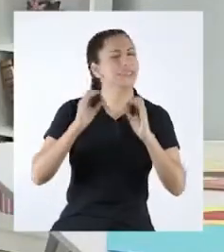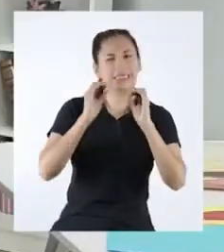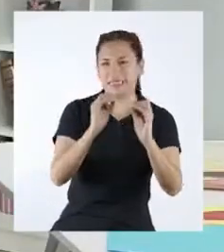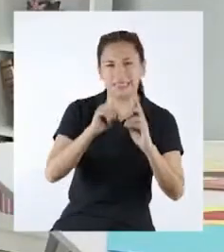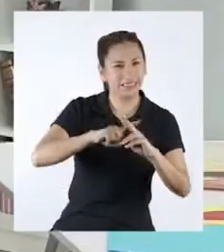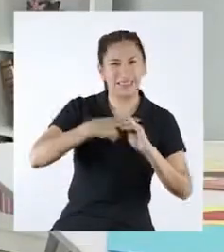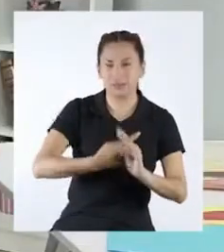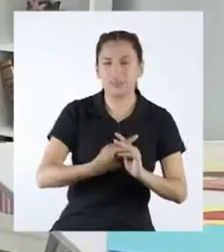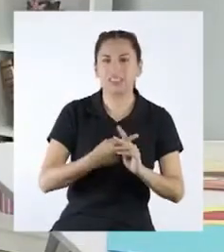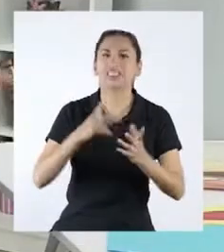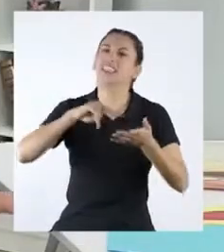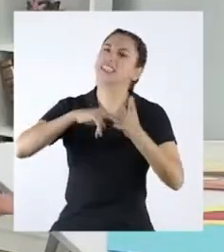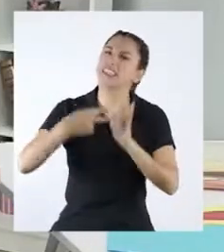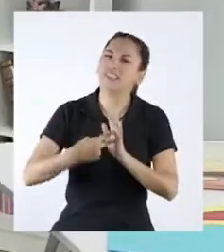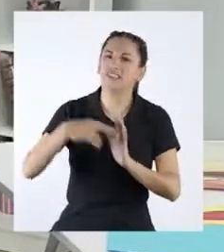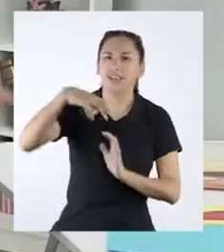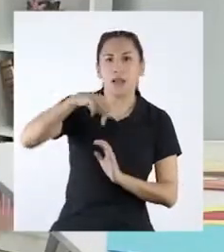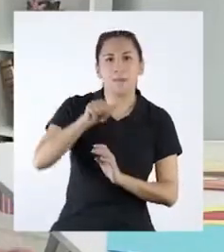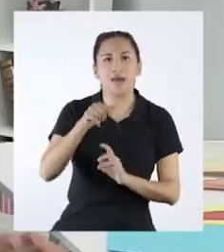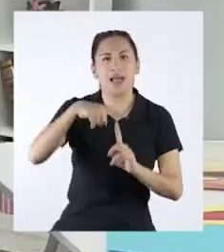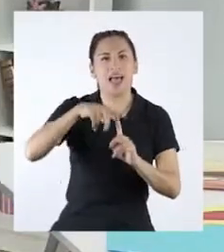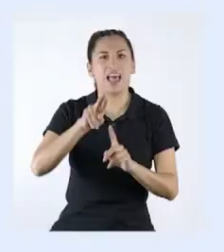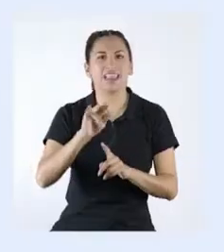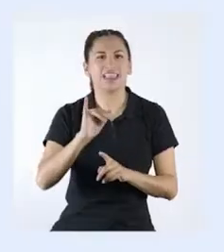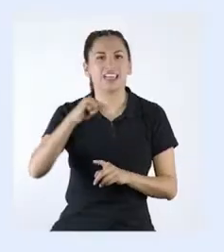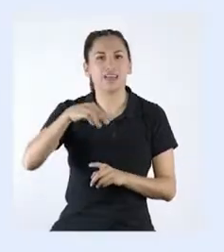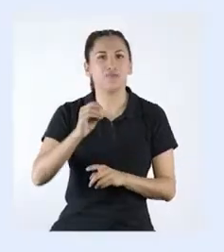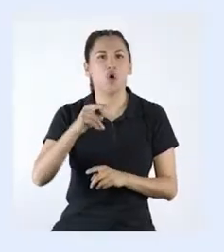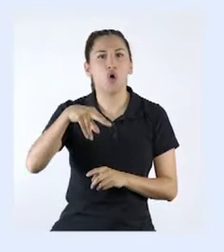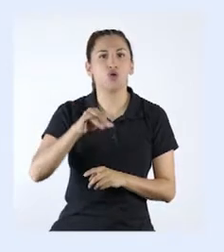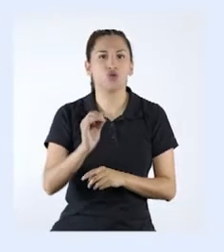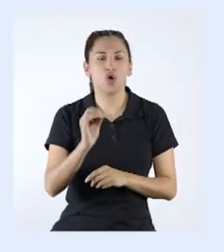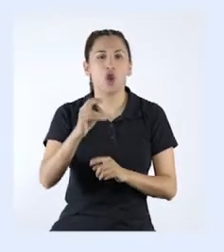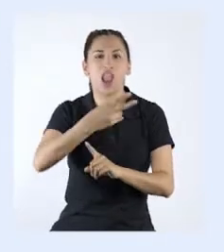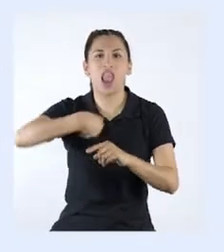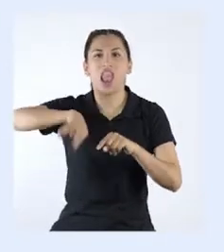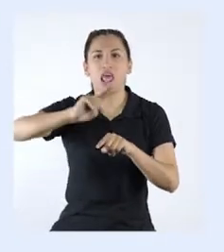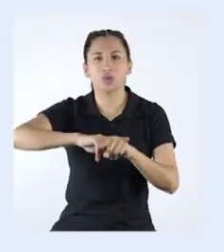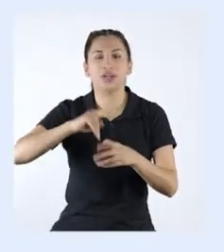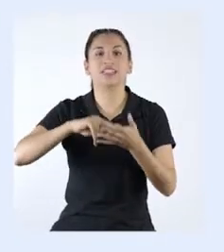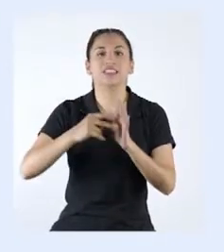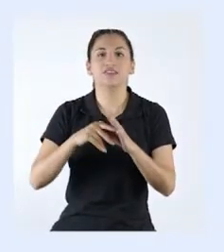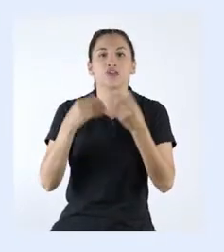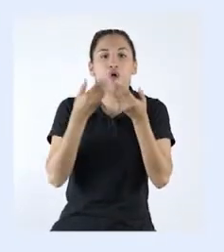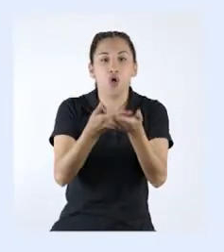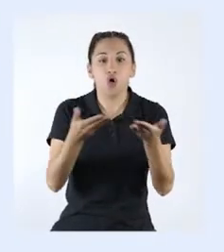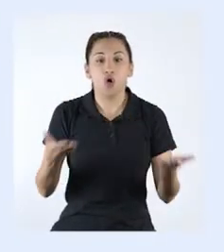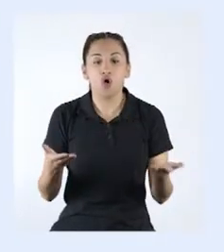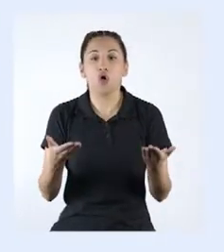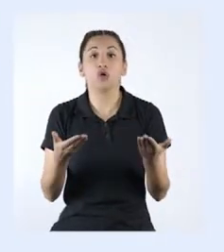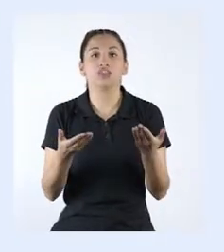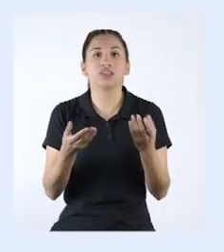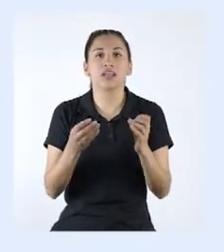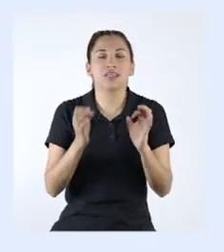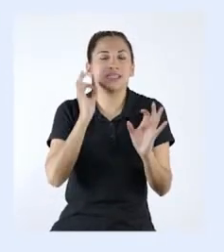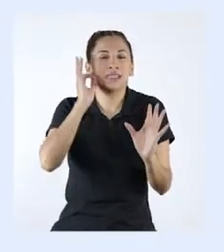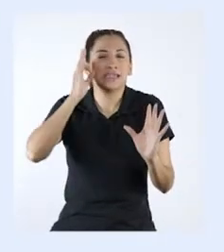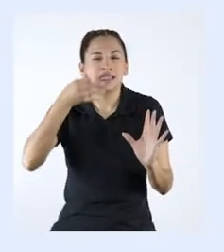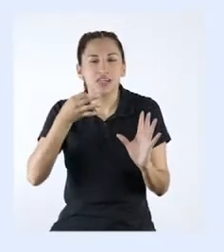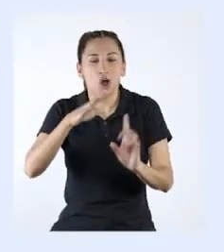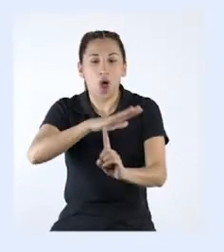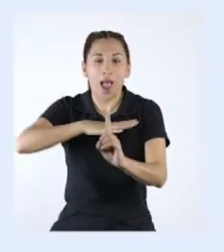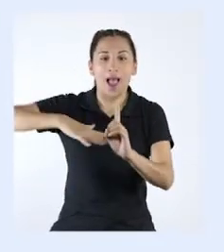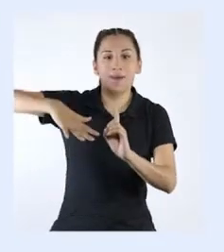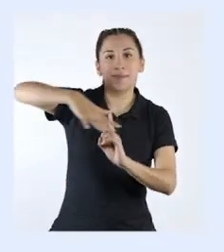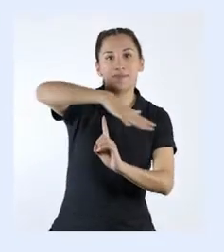el inicio. ¿Qué es un patrimonio natural? El patrimonio natural es el conjunto de bienes y riquezas naturales